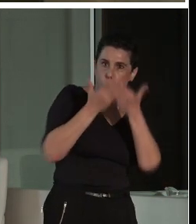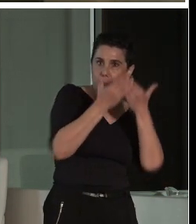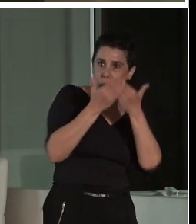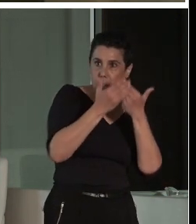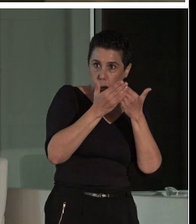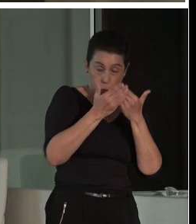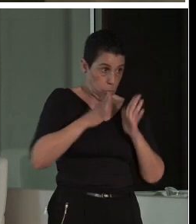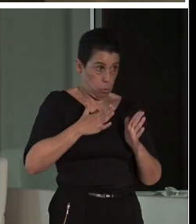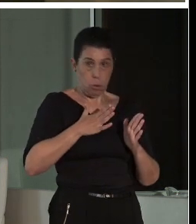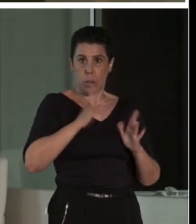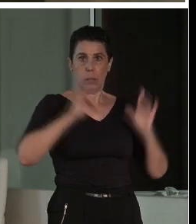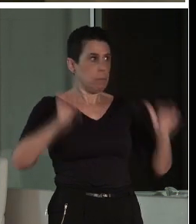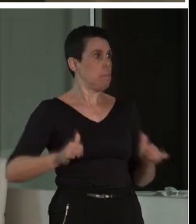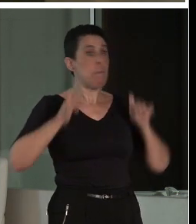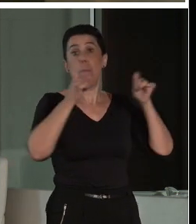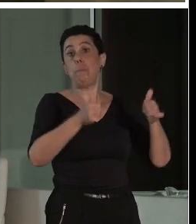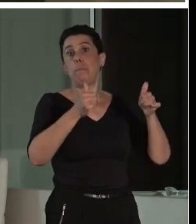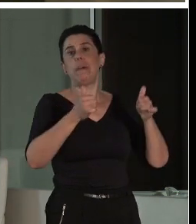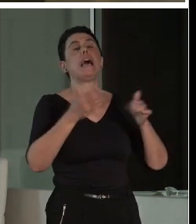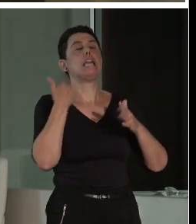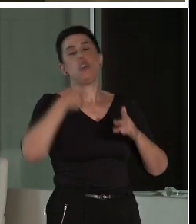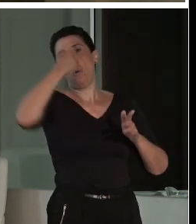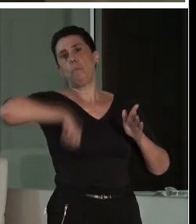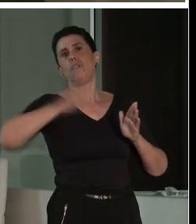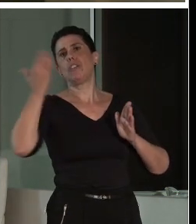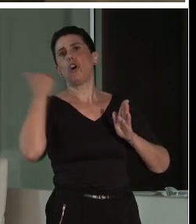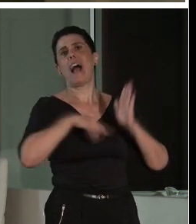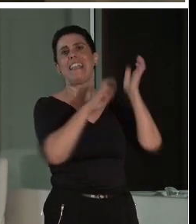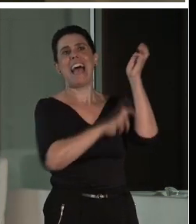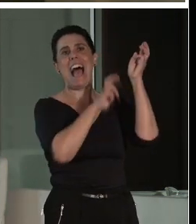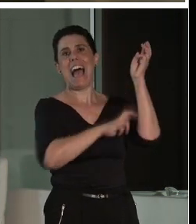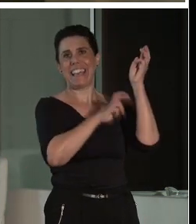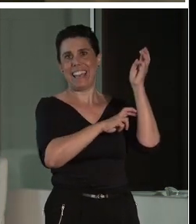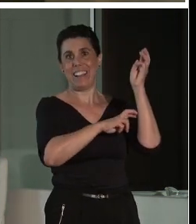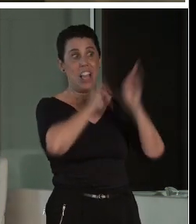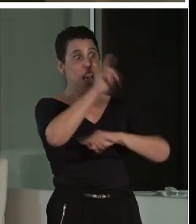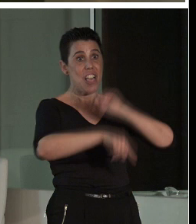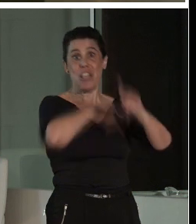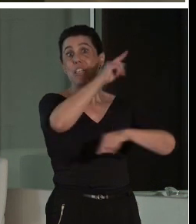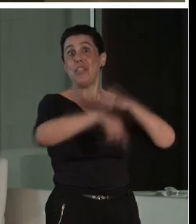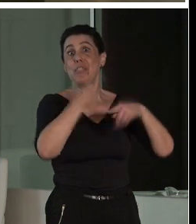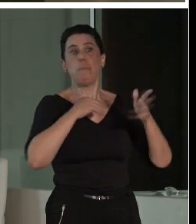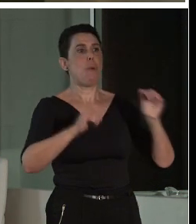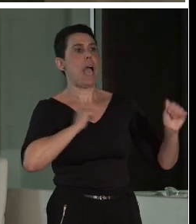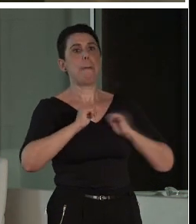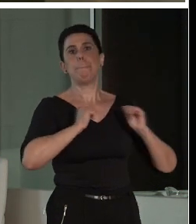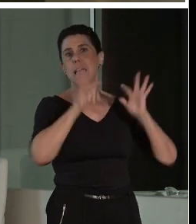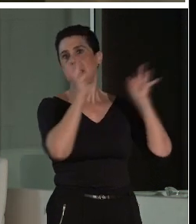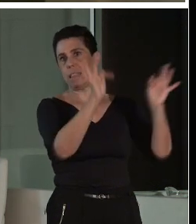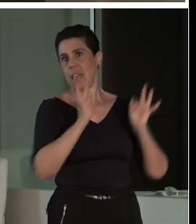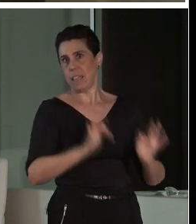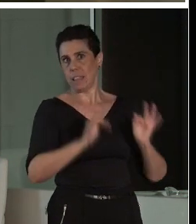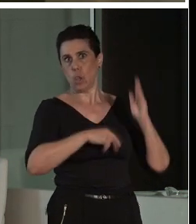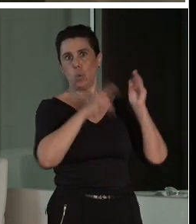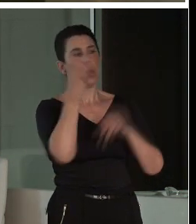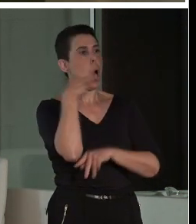que yo empecé en el... Yo era arqueóloga, compañera de FELI, pero me especialicé en museografía. Hice un máster de museografía en la Universidad de Barcelona porque